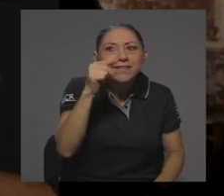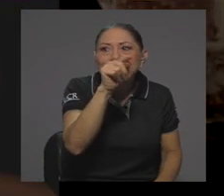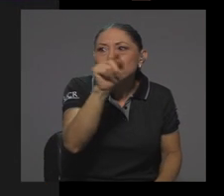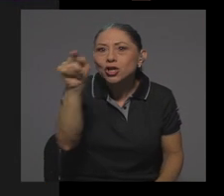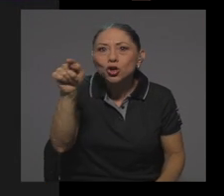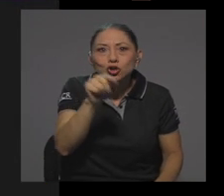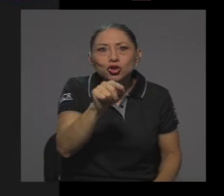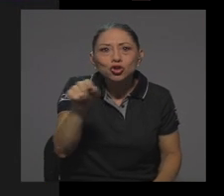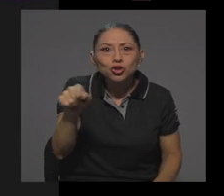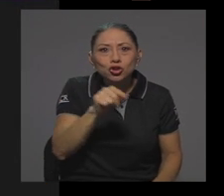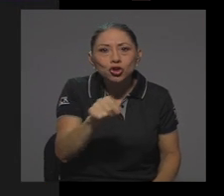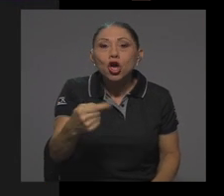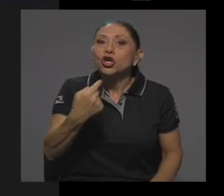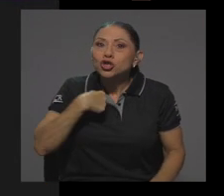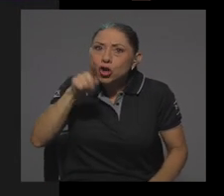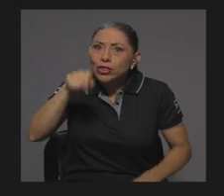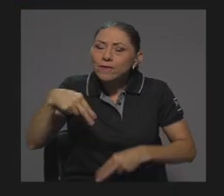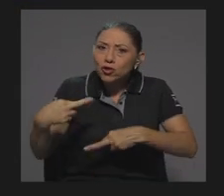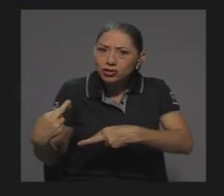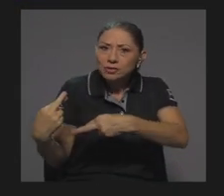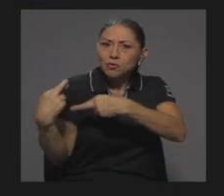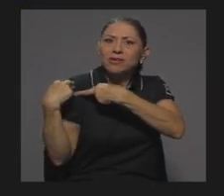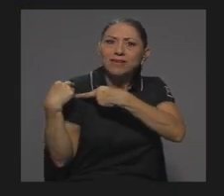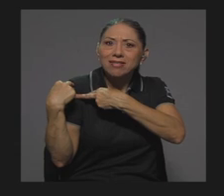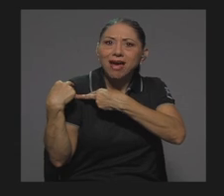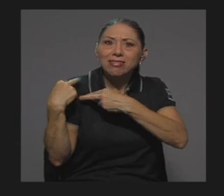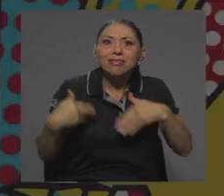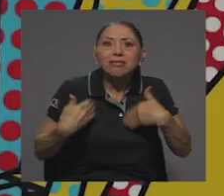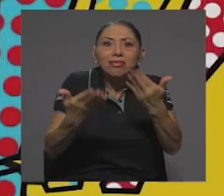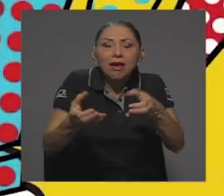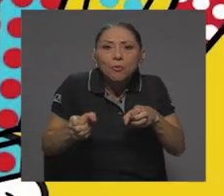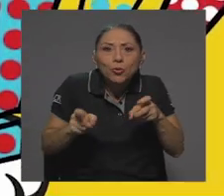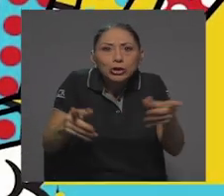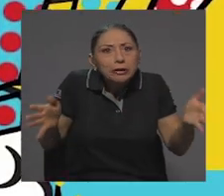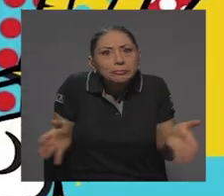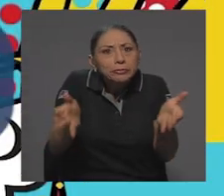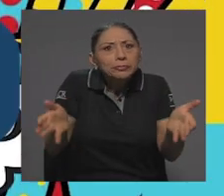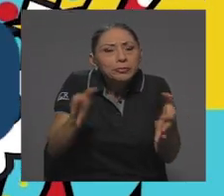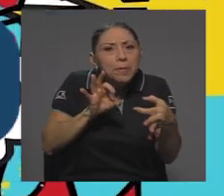responsabilidad de generar espacios donde se crearan esos vínculos.